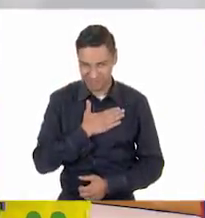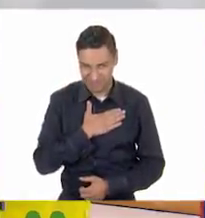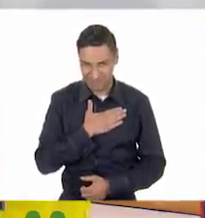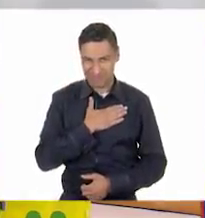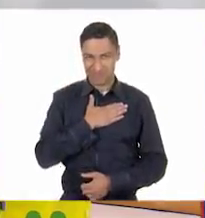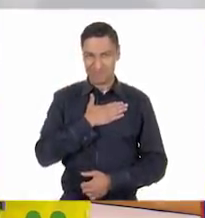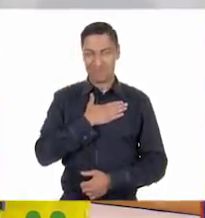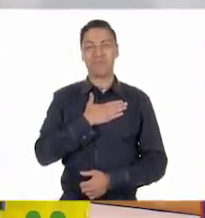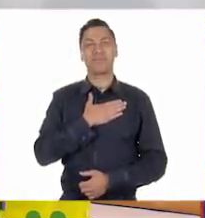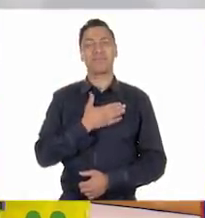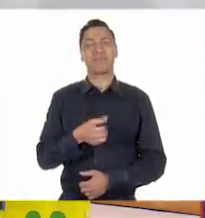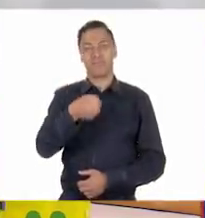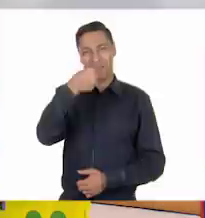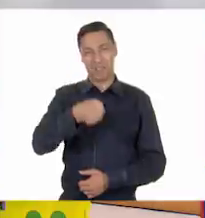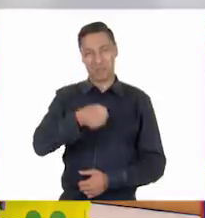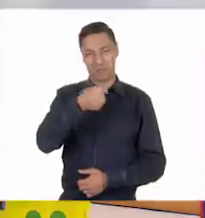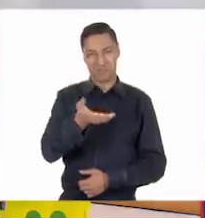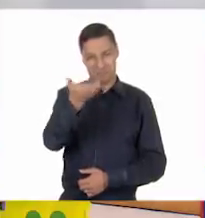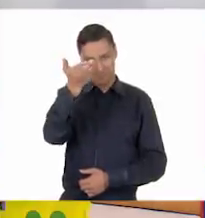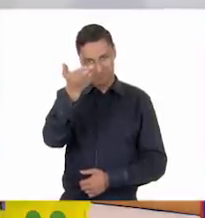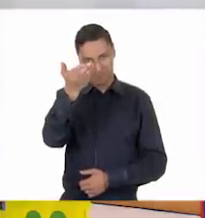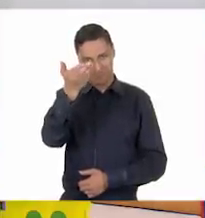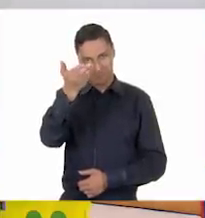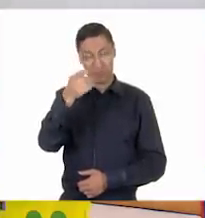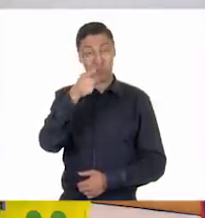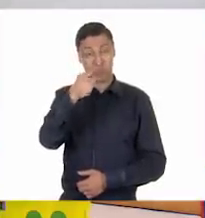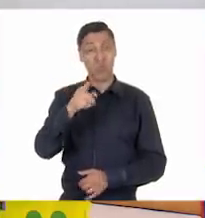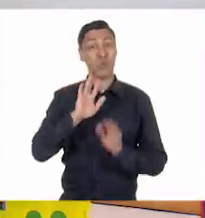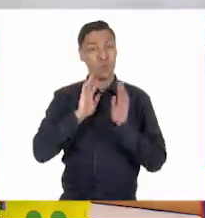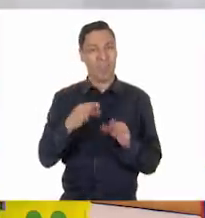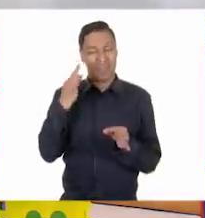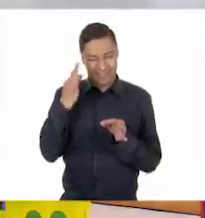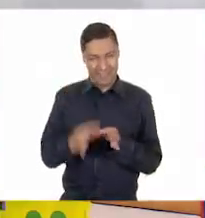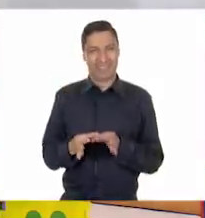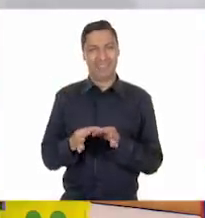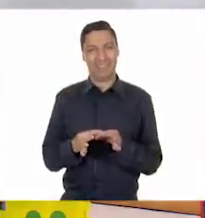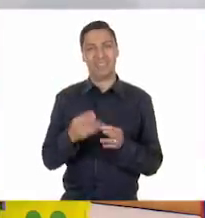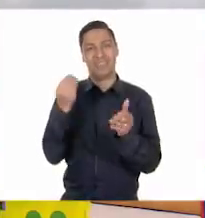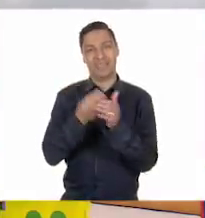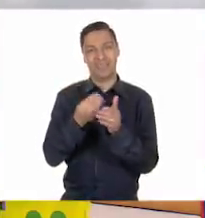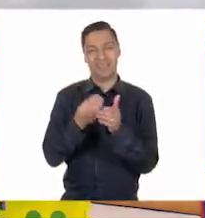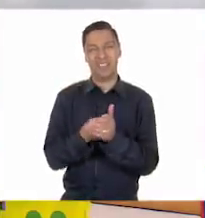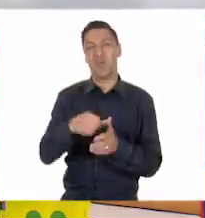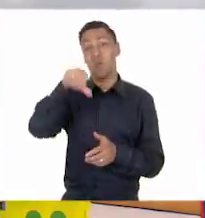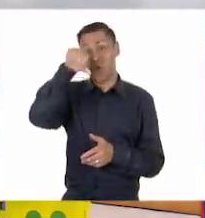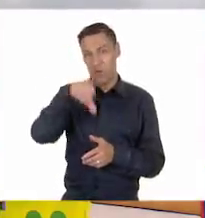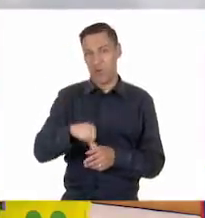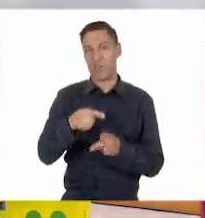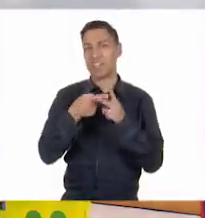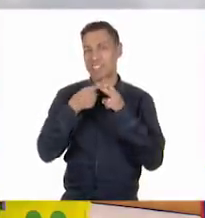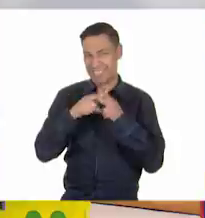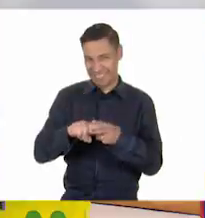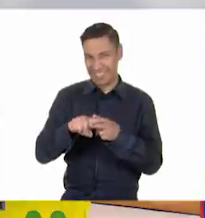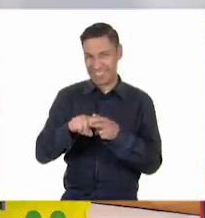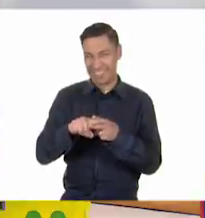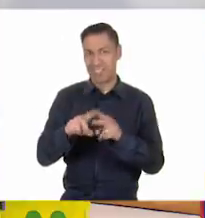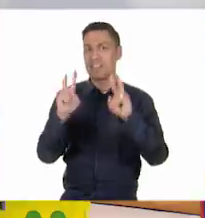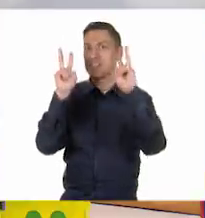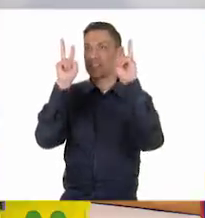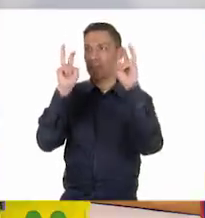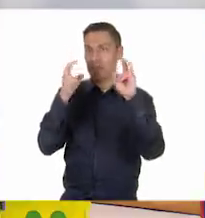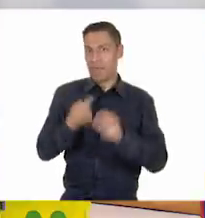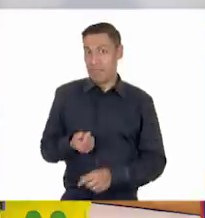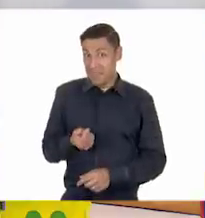niñas y los niños que nos están viendo desde casa. Y que ya están listos para iniciar nuestra sesión del día de hoy. ¿Dijiste que el tema es